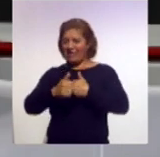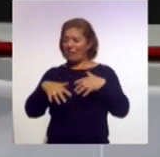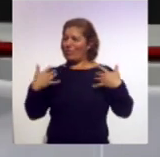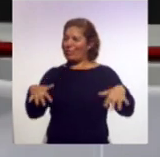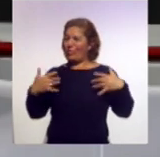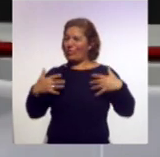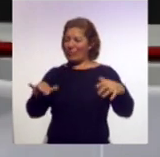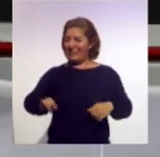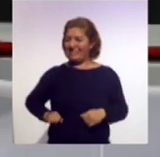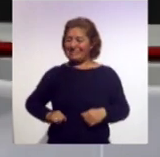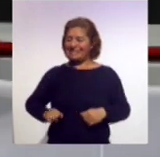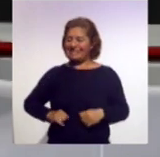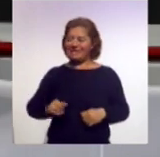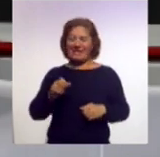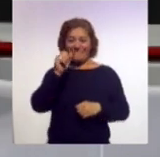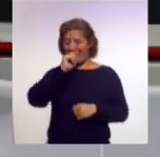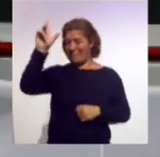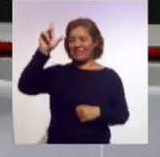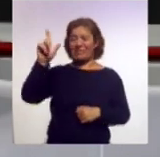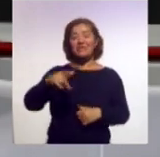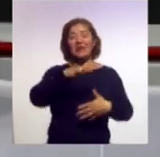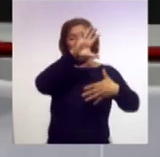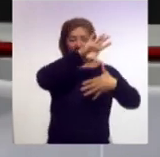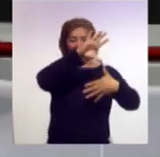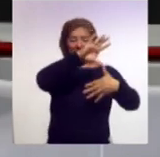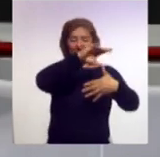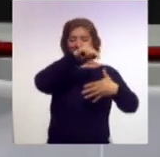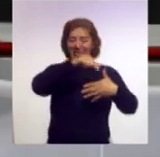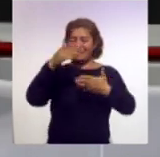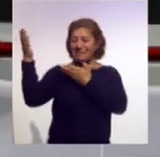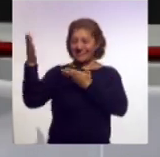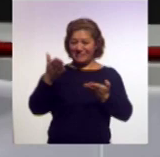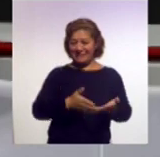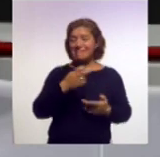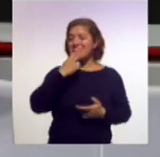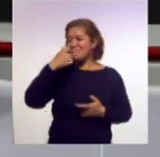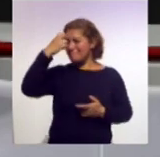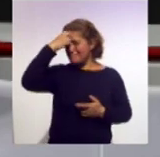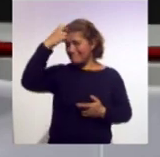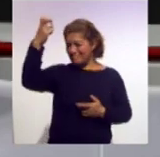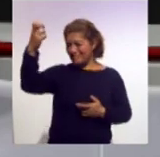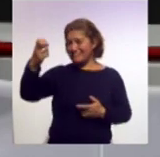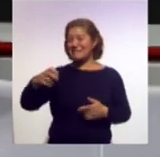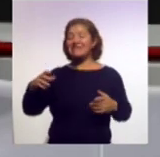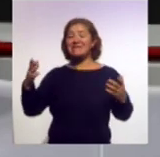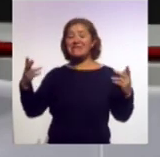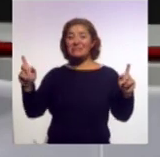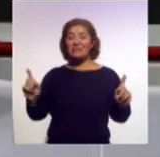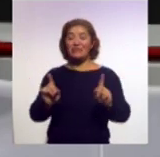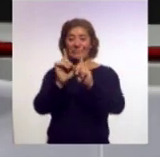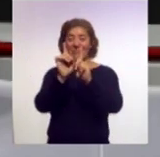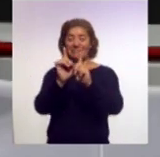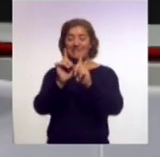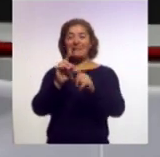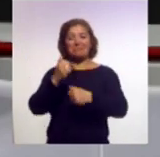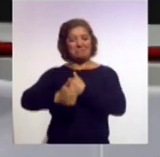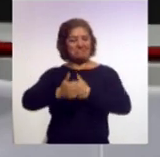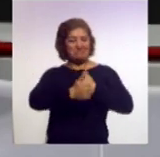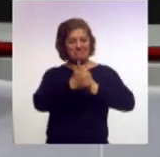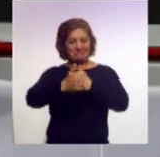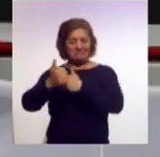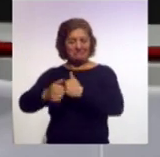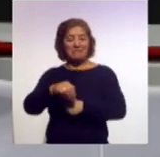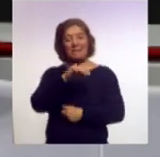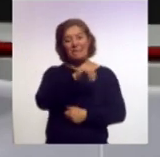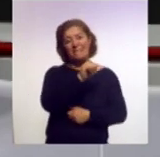Estamos hablando del Clásico Nacional, el América estará recibiendo a las chivas y ya se están calentando los motores sobre todo entre Mateus